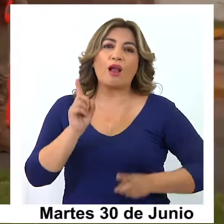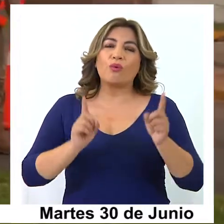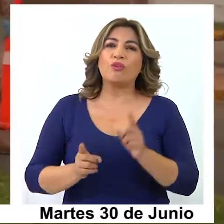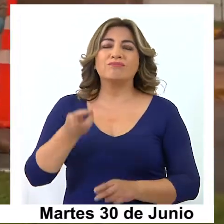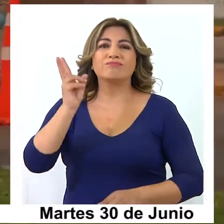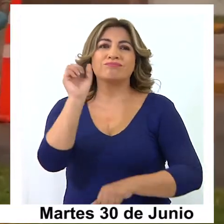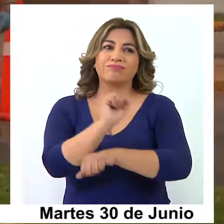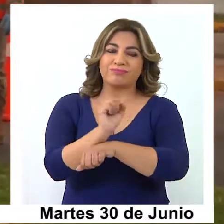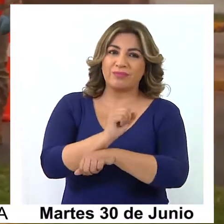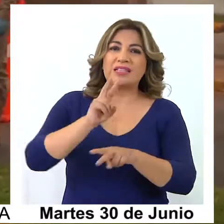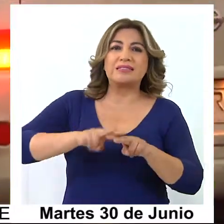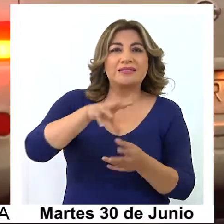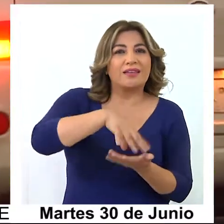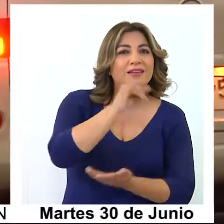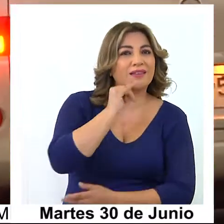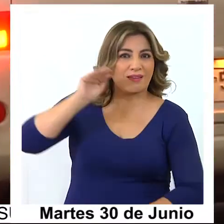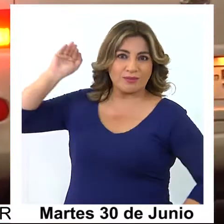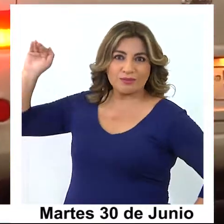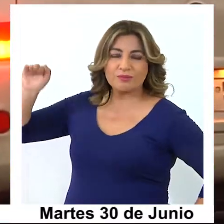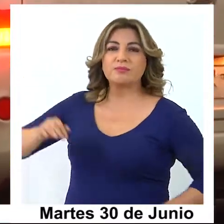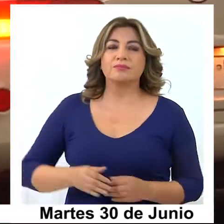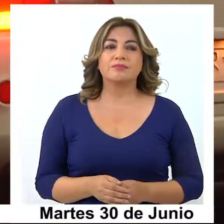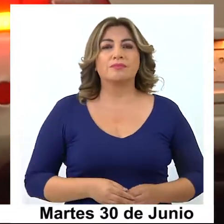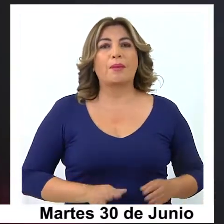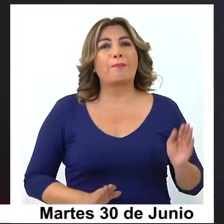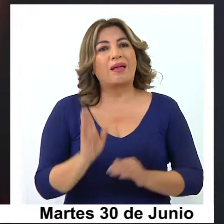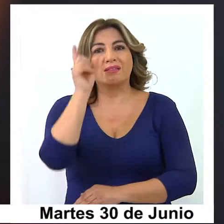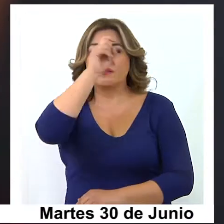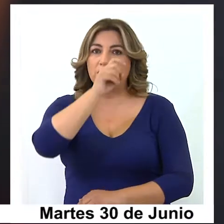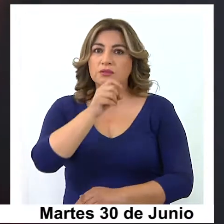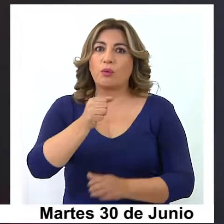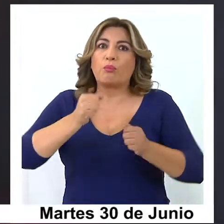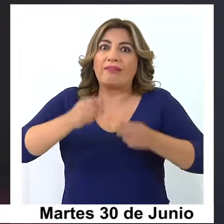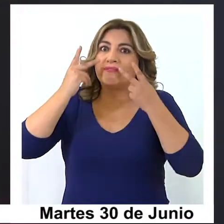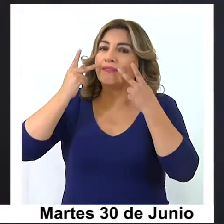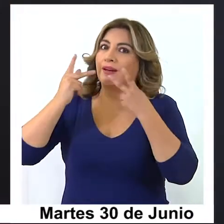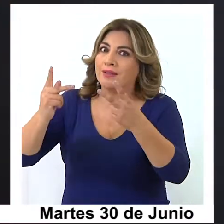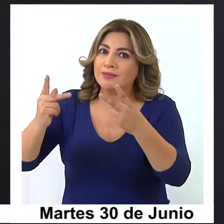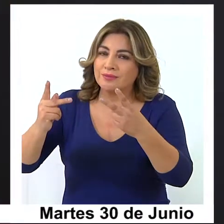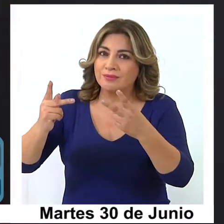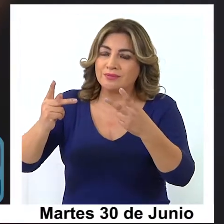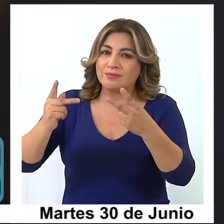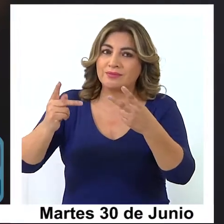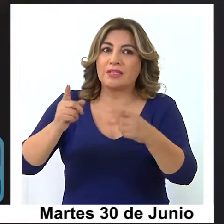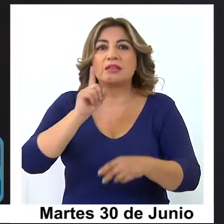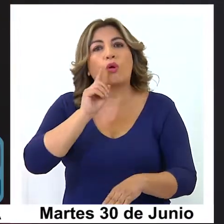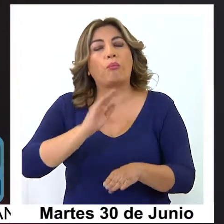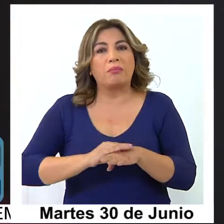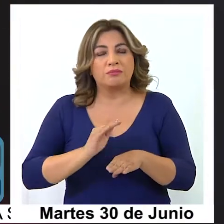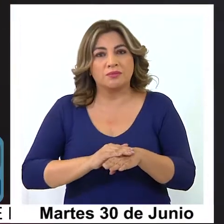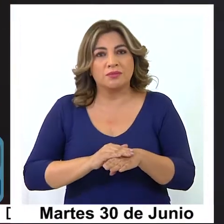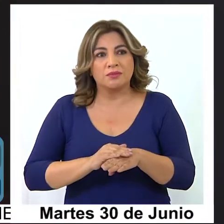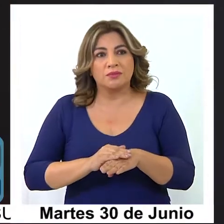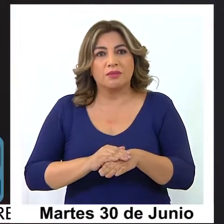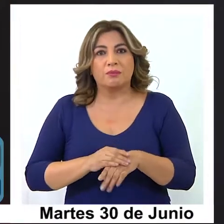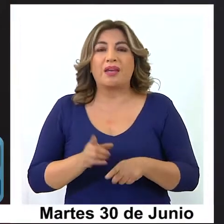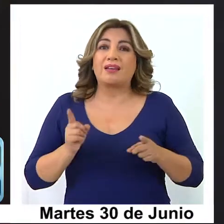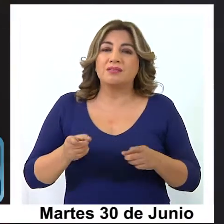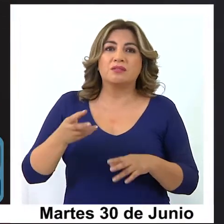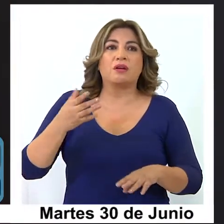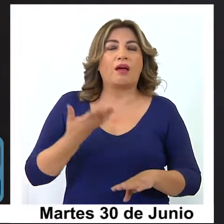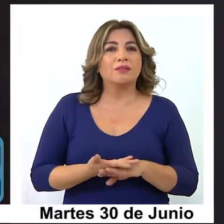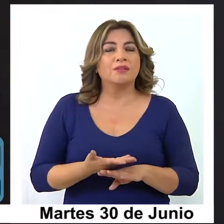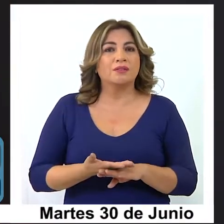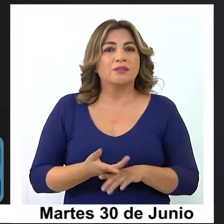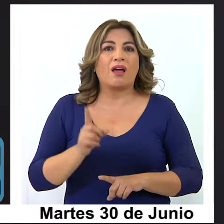que se aplicaron en Iquique y Alto Hospicio. Lo más complejo es poder salir y obtener los permisos. Para eso tenemos que tener